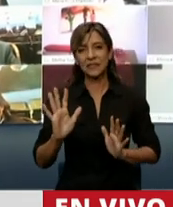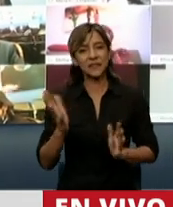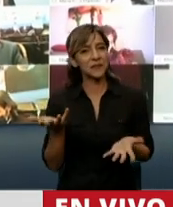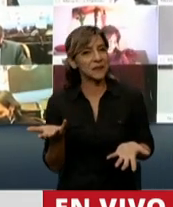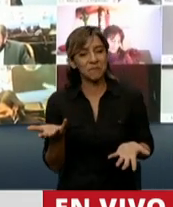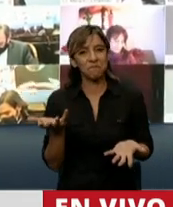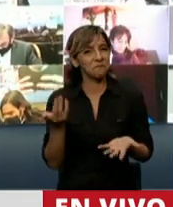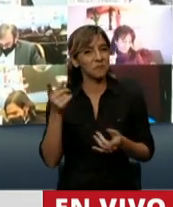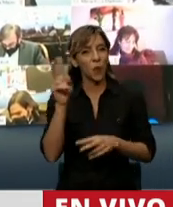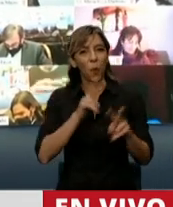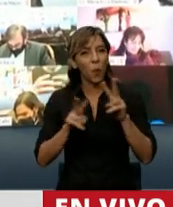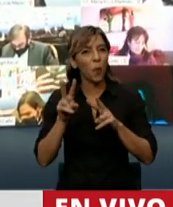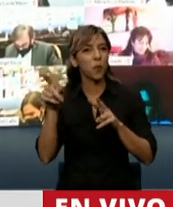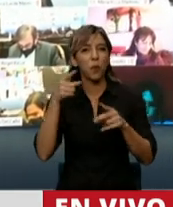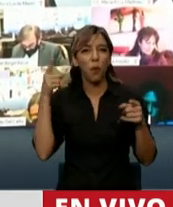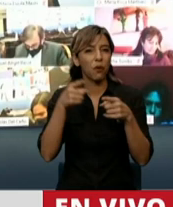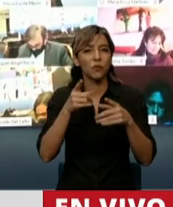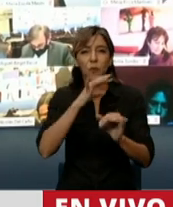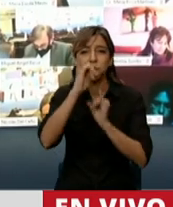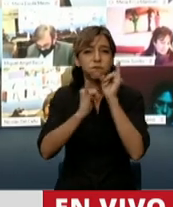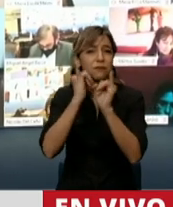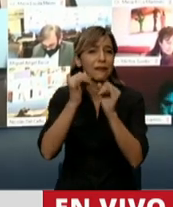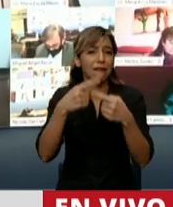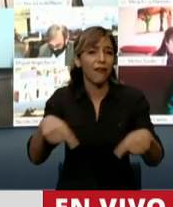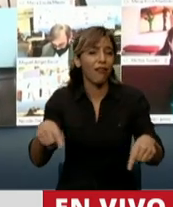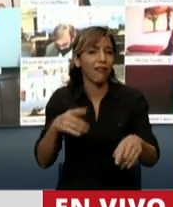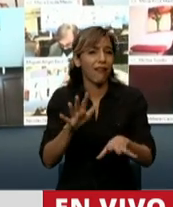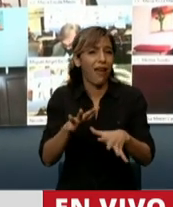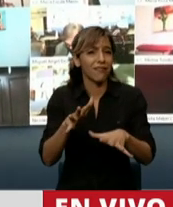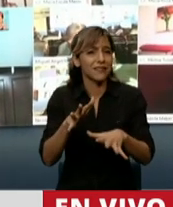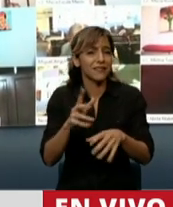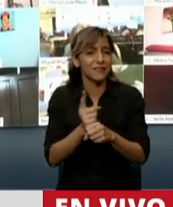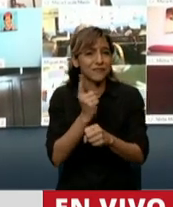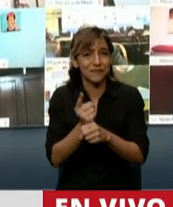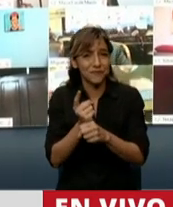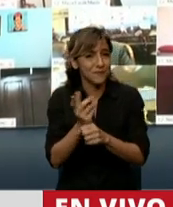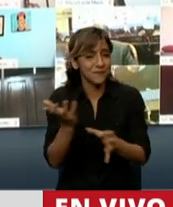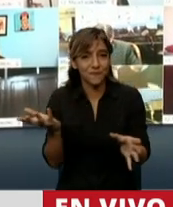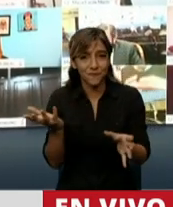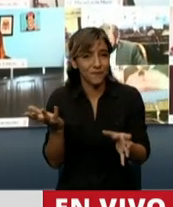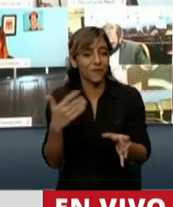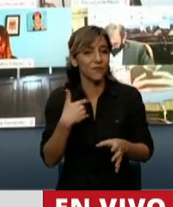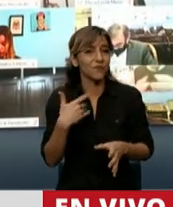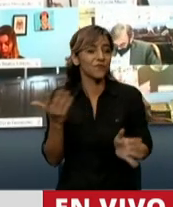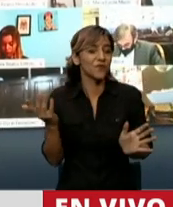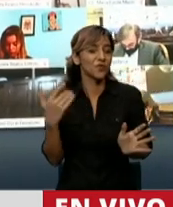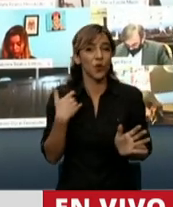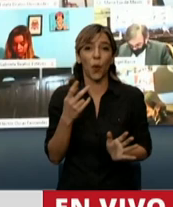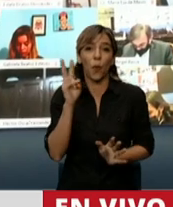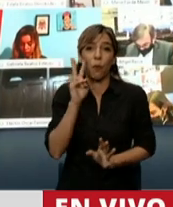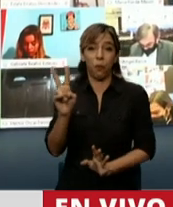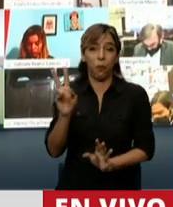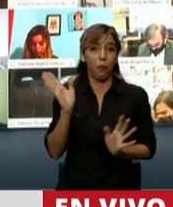inexplicable. Y lo inexplicable es con seguridad que quieren aprovechar